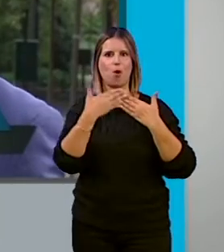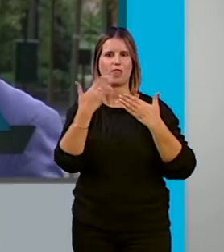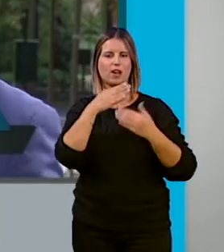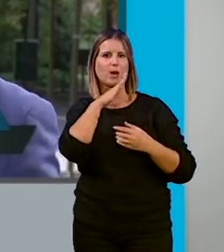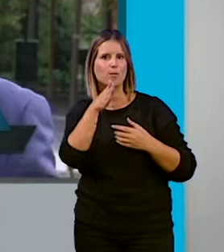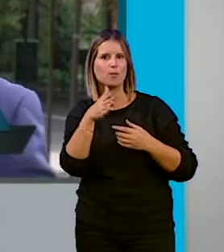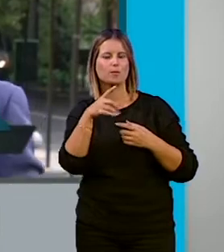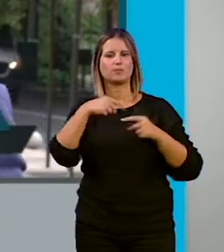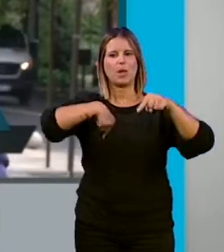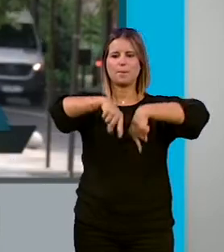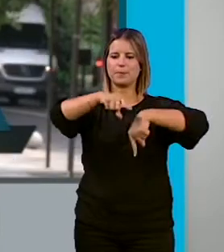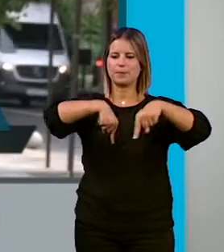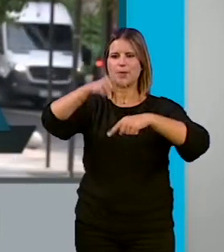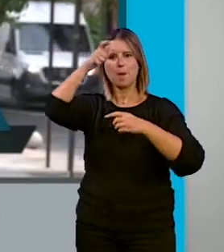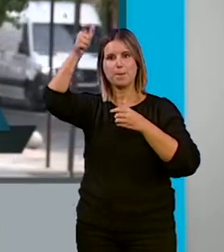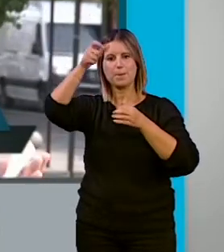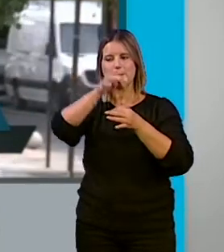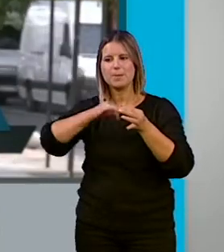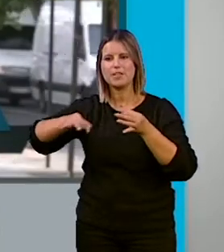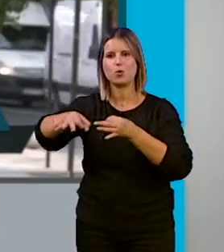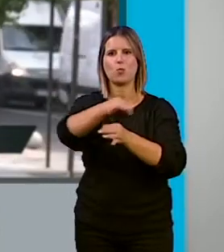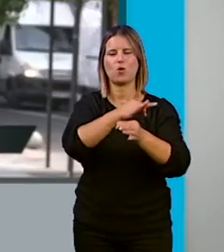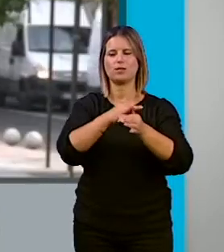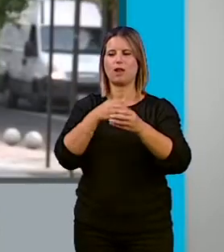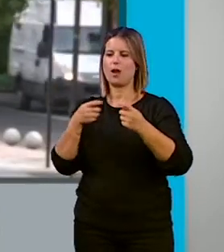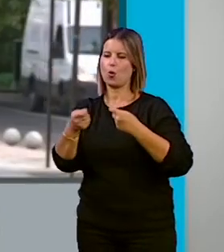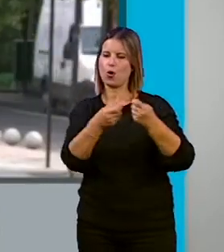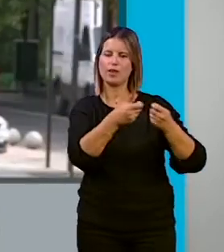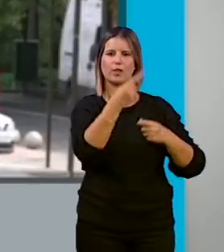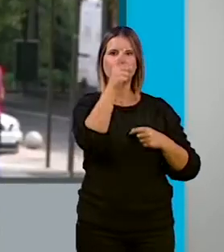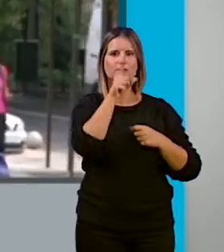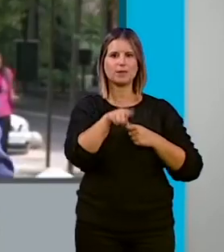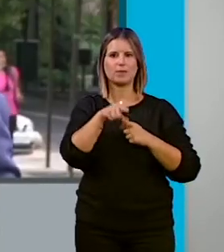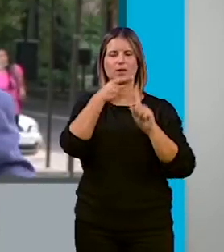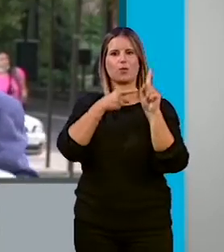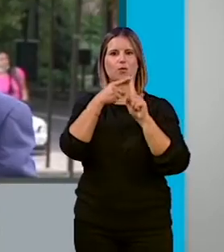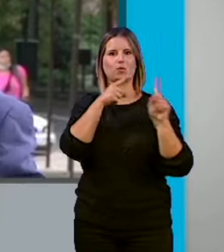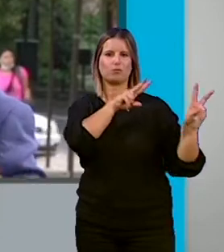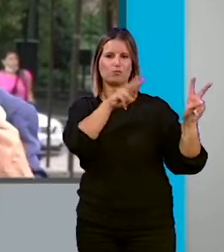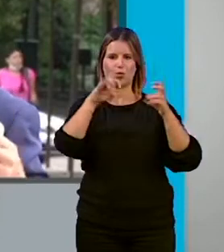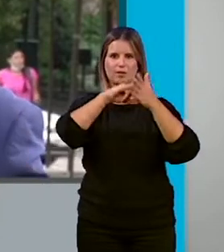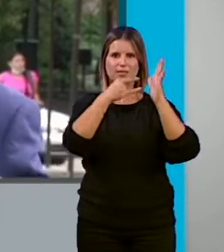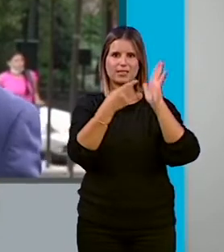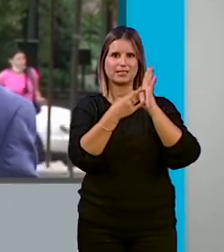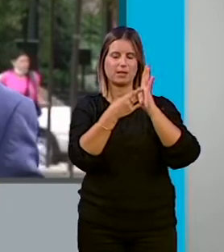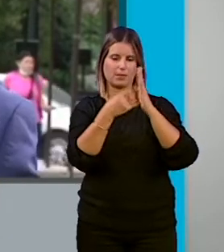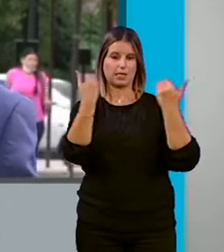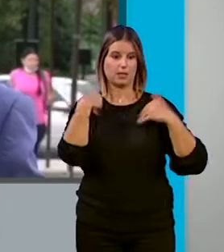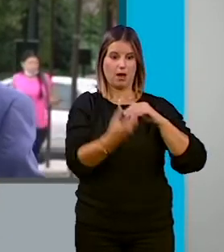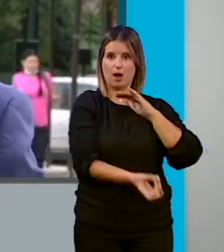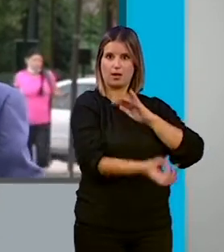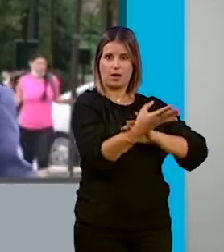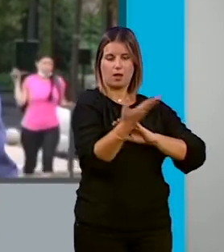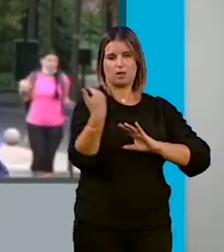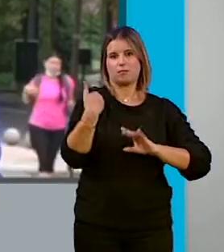coordinación metropolitana, sino también por el uso de esos nuevos sistemas de los ya implantados, pero de